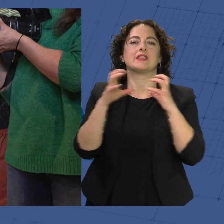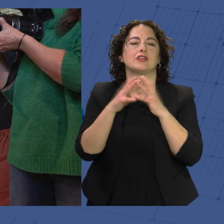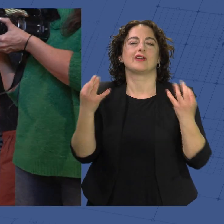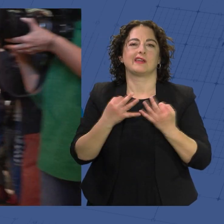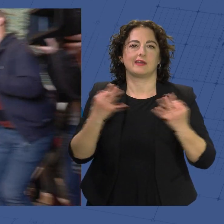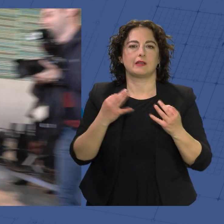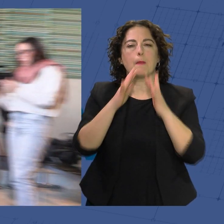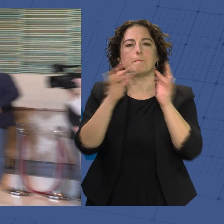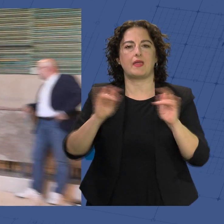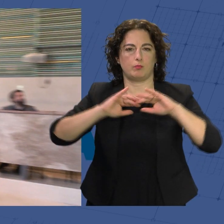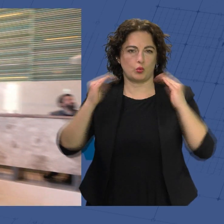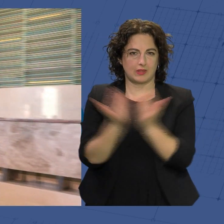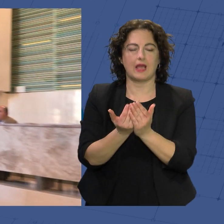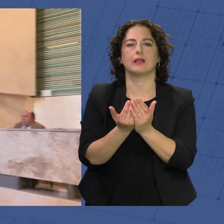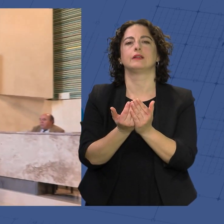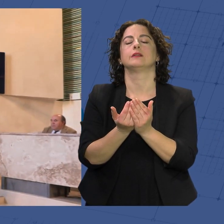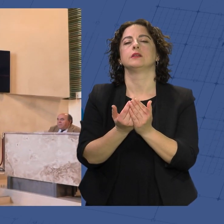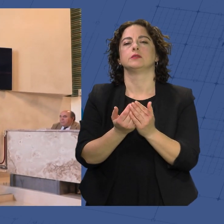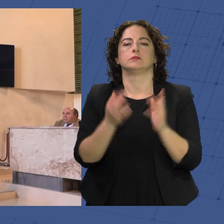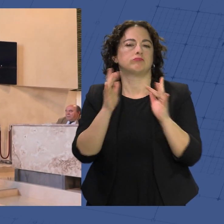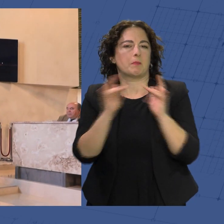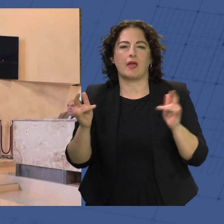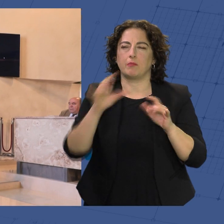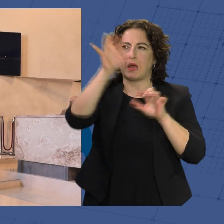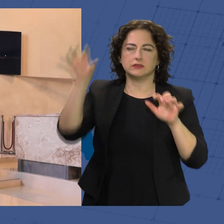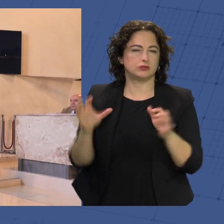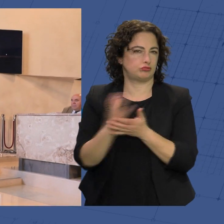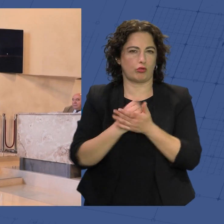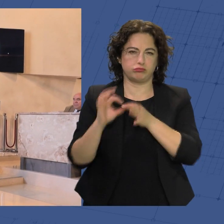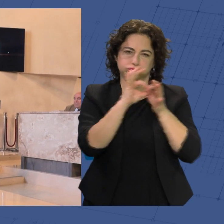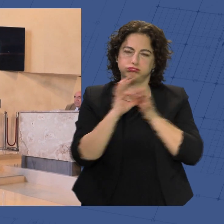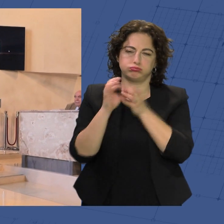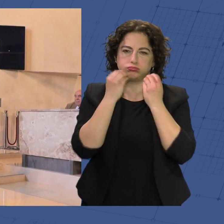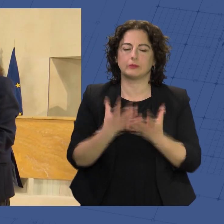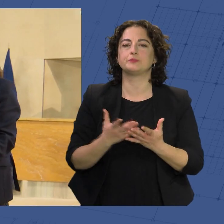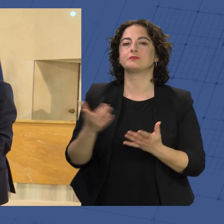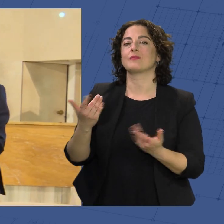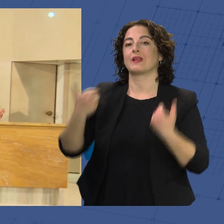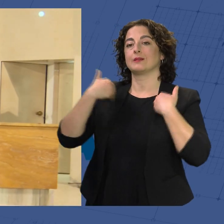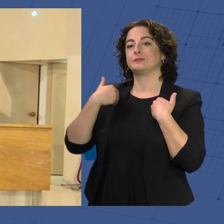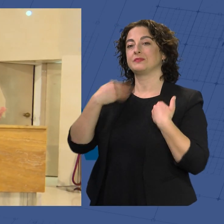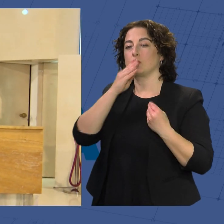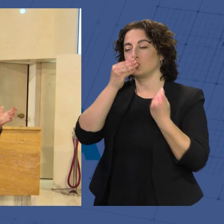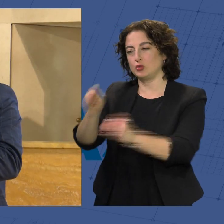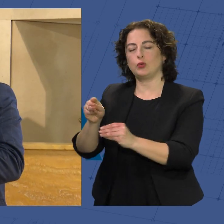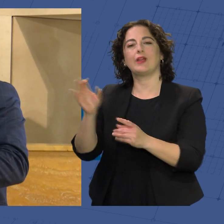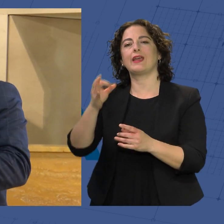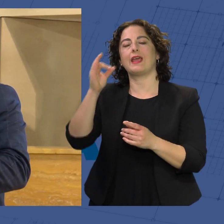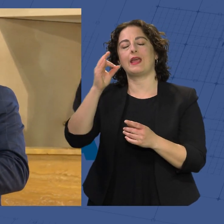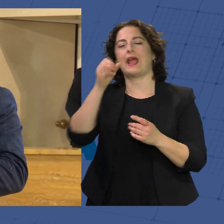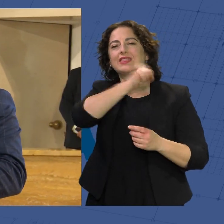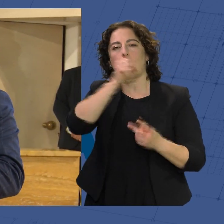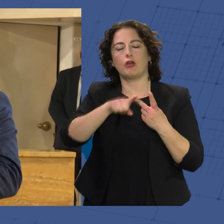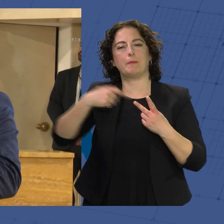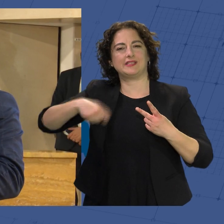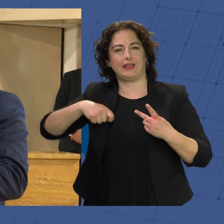la paz mundial, la concordia entre los países. Estos emisarios suplen en su cargo al cantador José Mercé, al presidente de